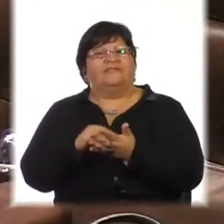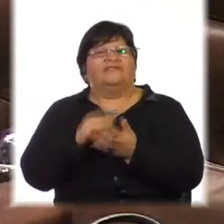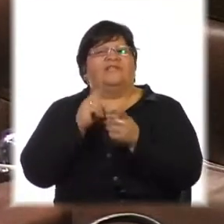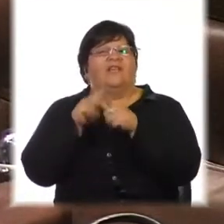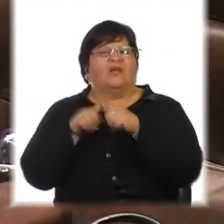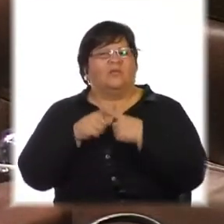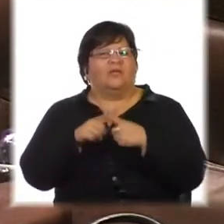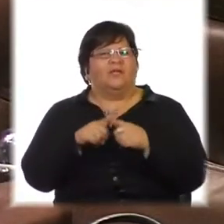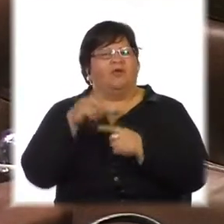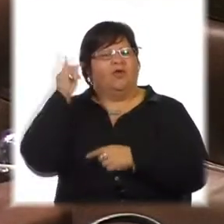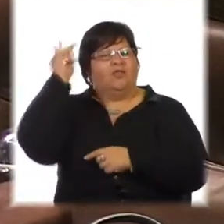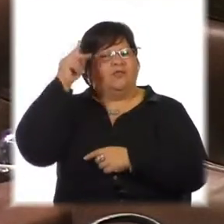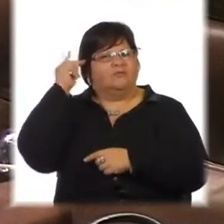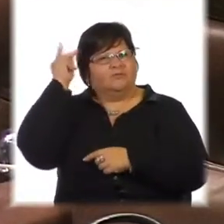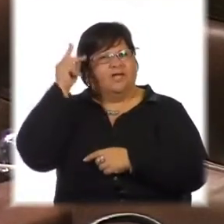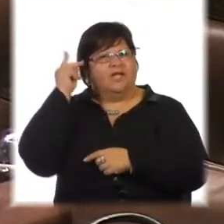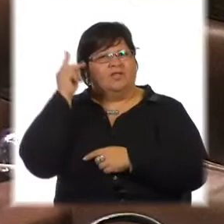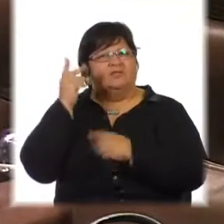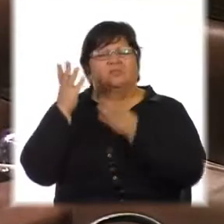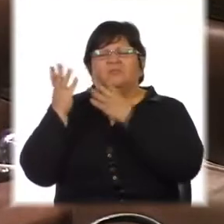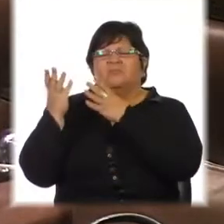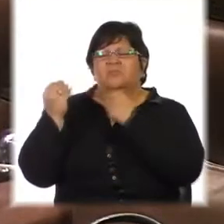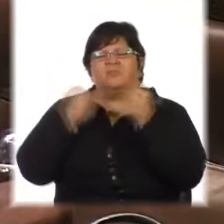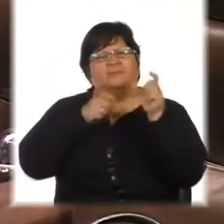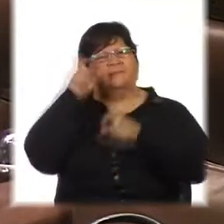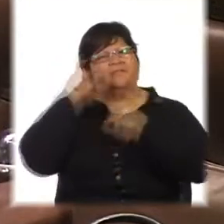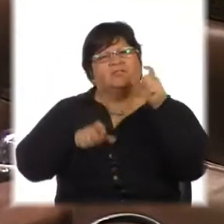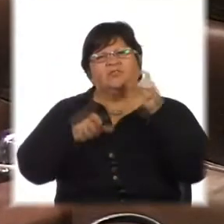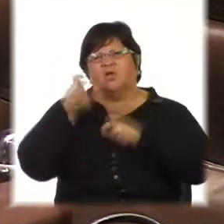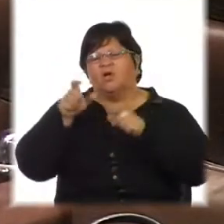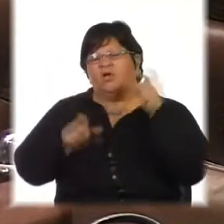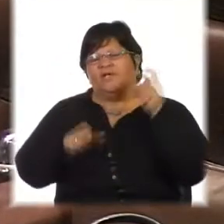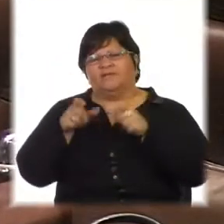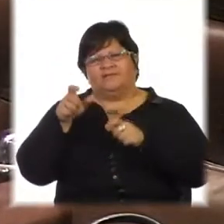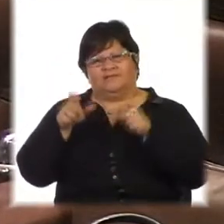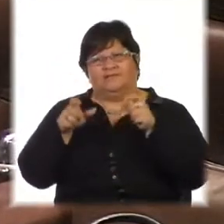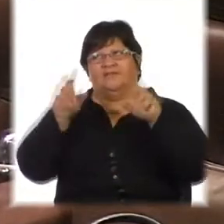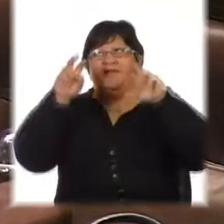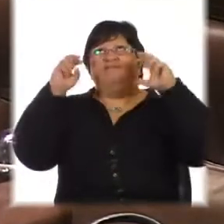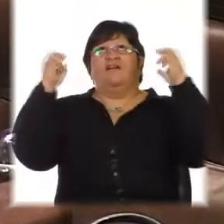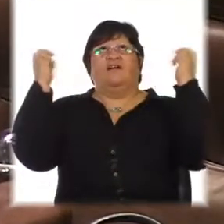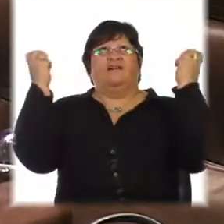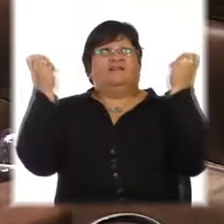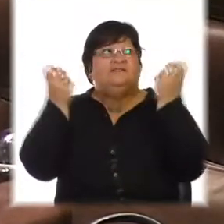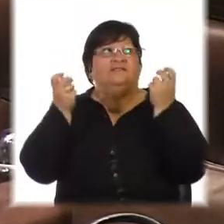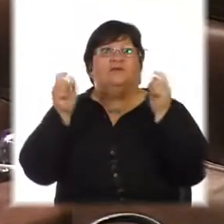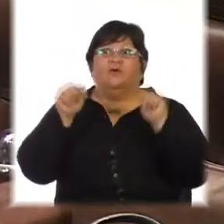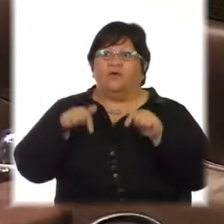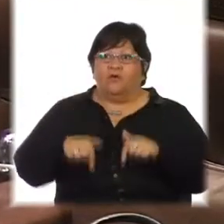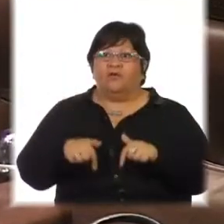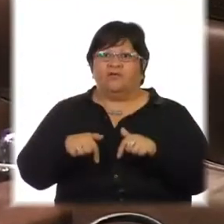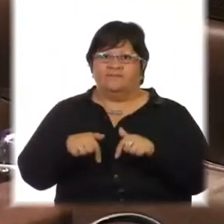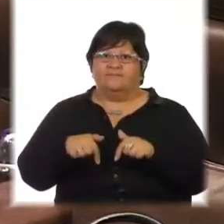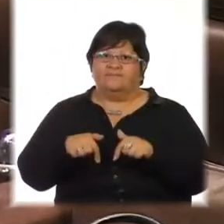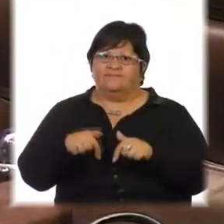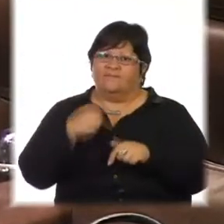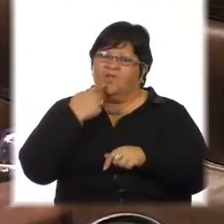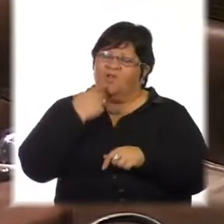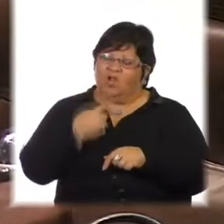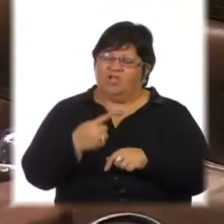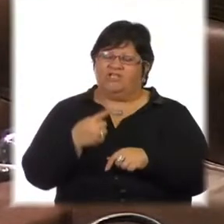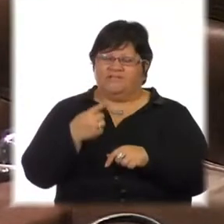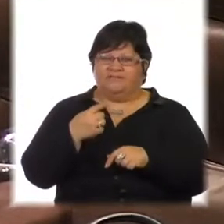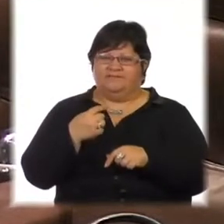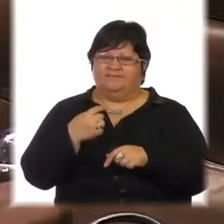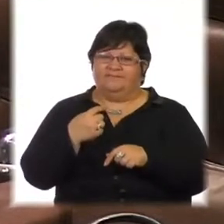ley con mucha gente en las barras. Hoy nuevamente es una instancia y eso nos dice algo, pero